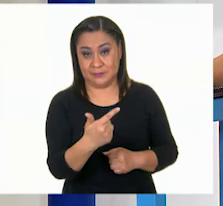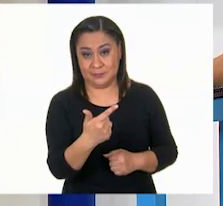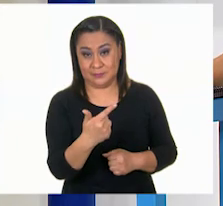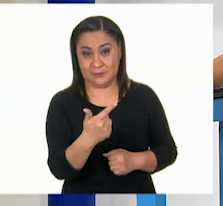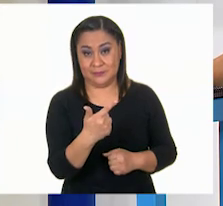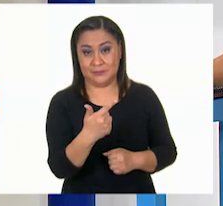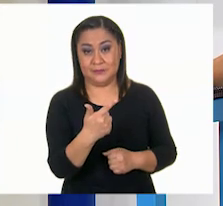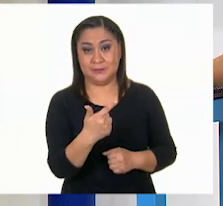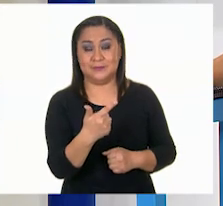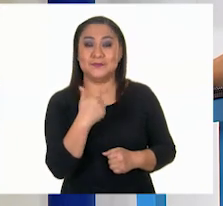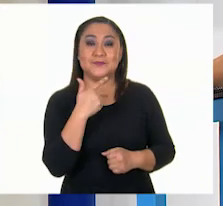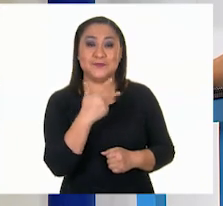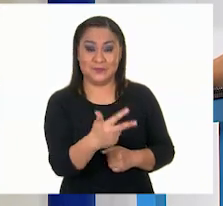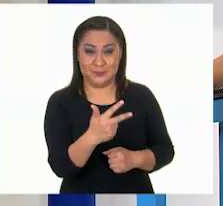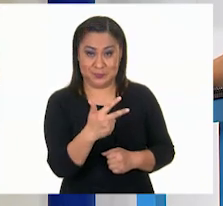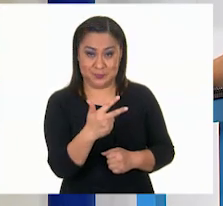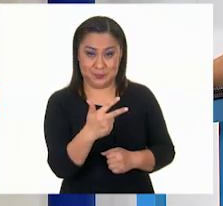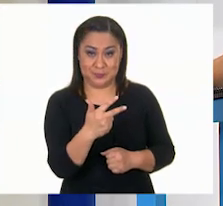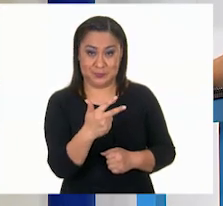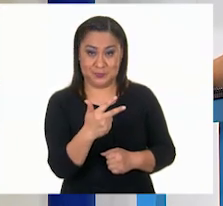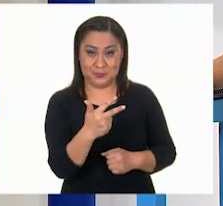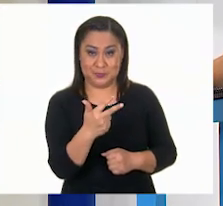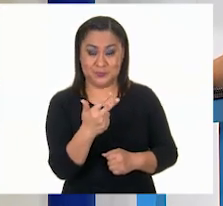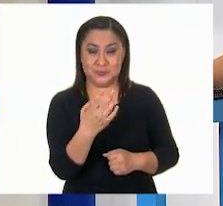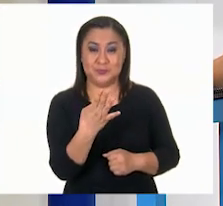siete, ocho,